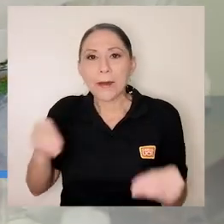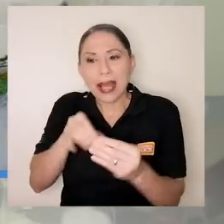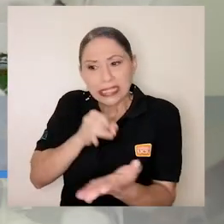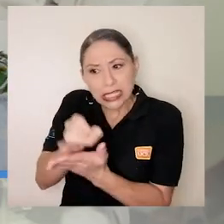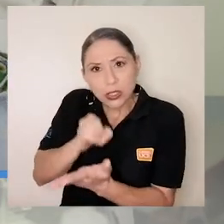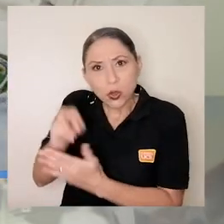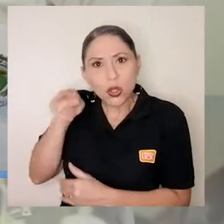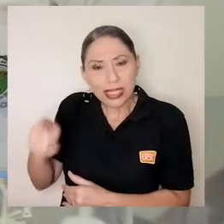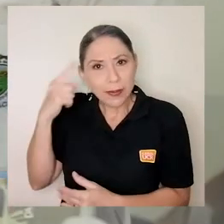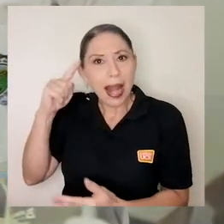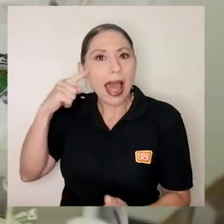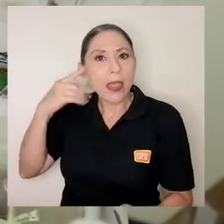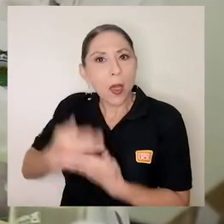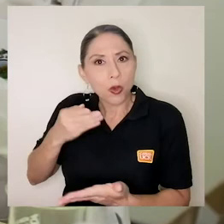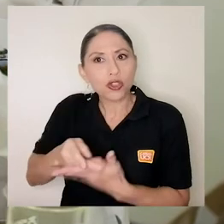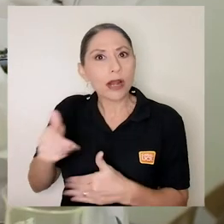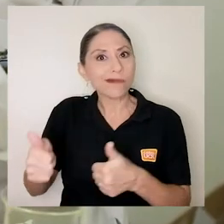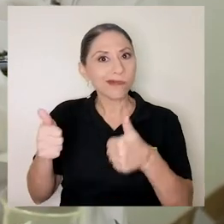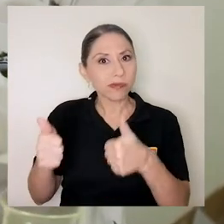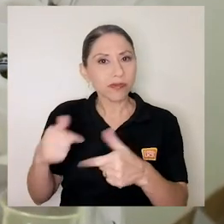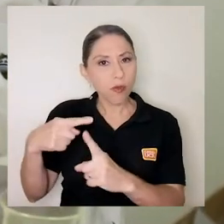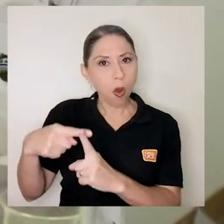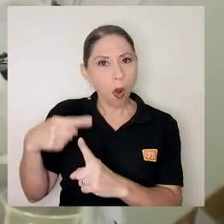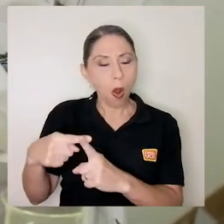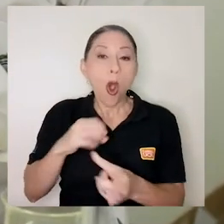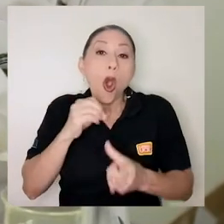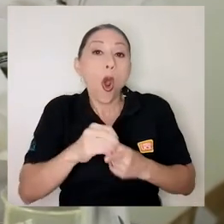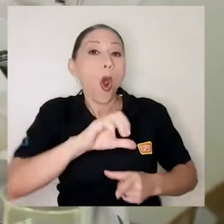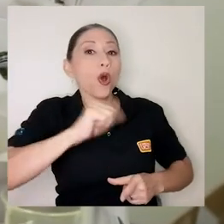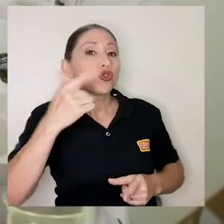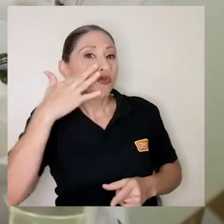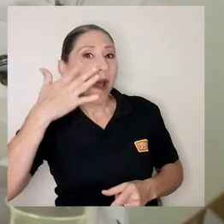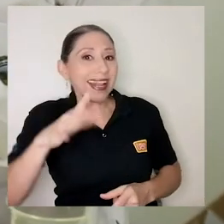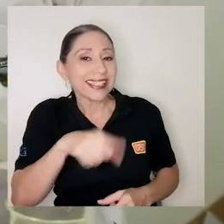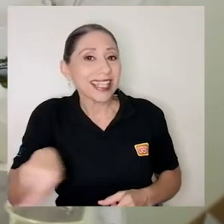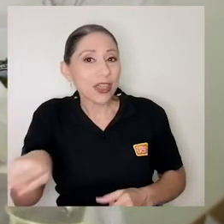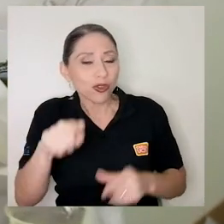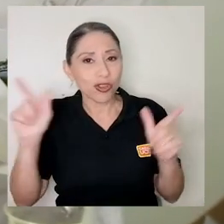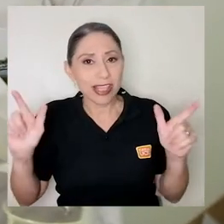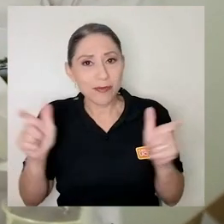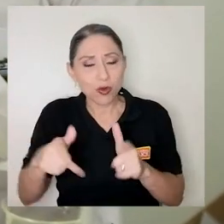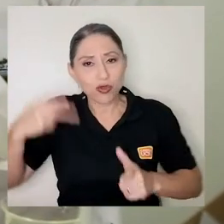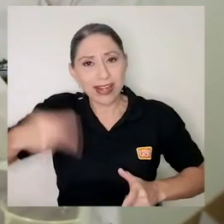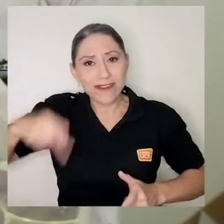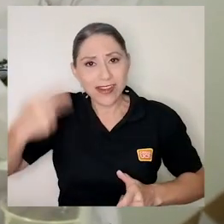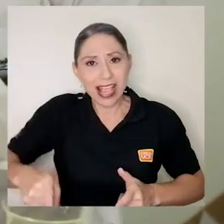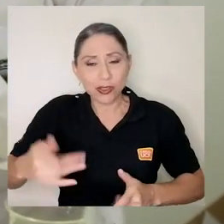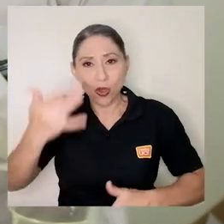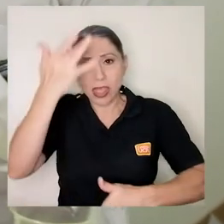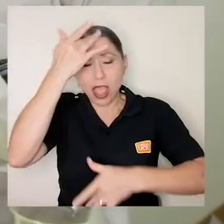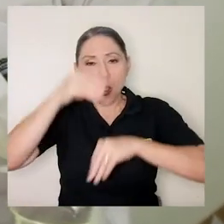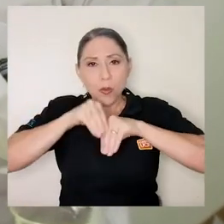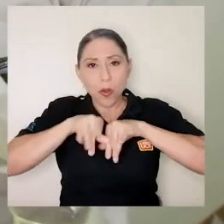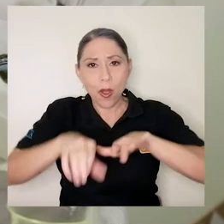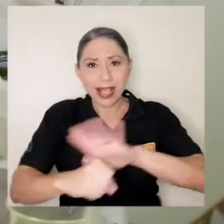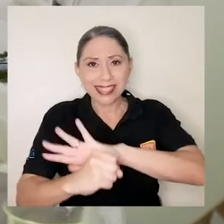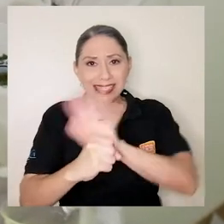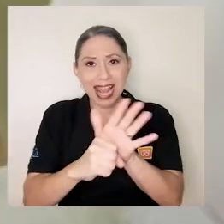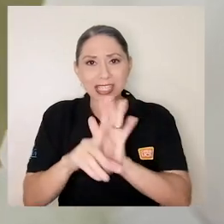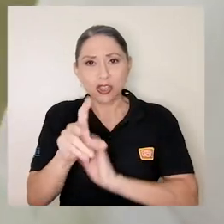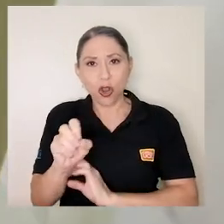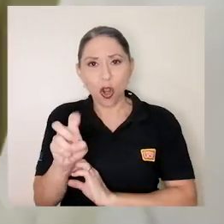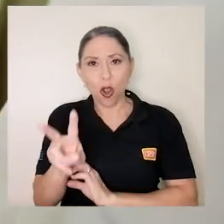para demostrar su eficacia, o bien sobre otros similares a este que disminuyan el riesgo de contagio del SARS-CoV-2.